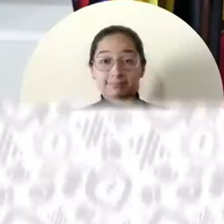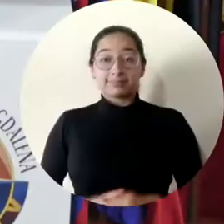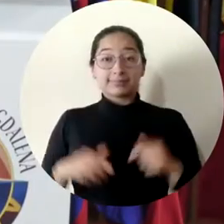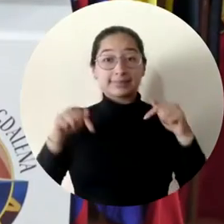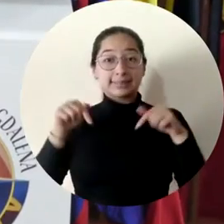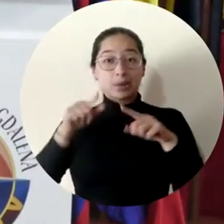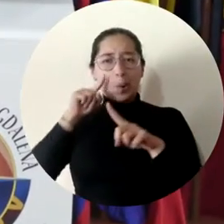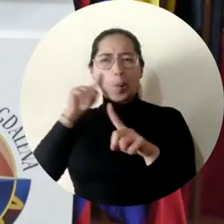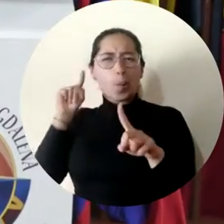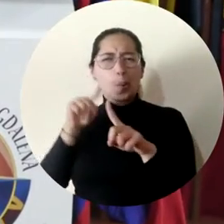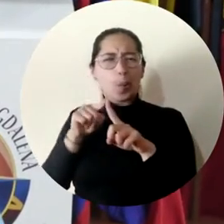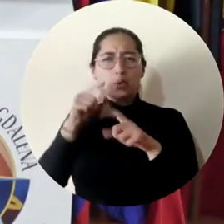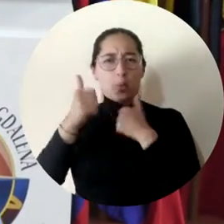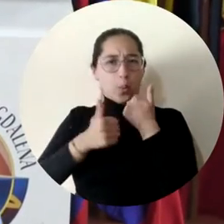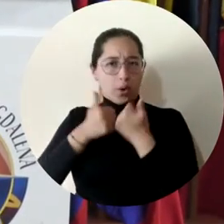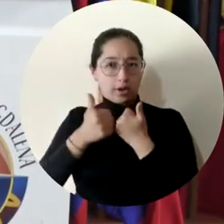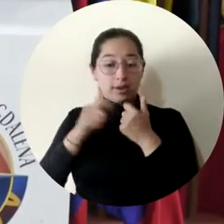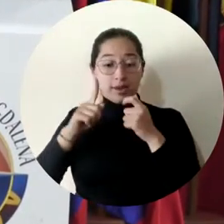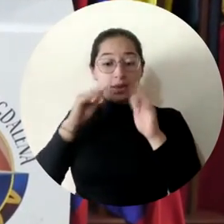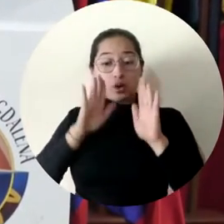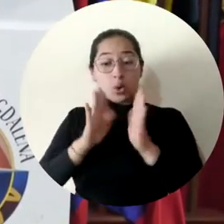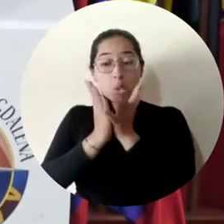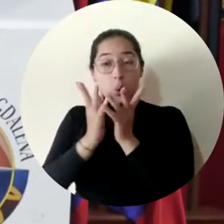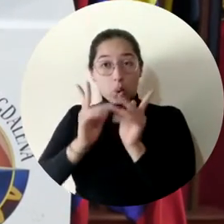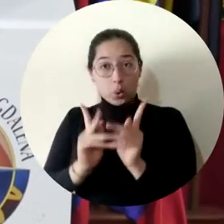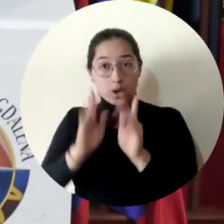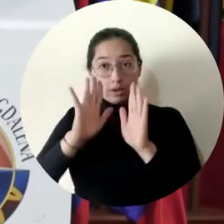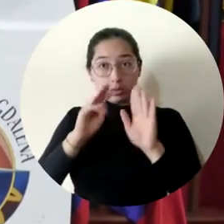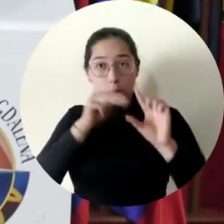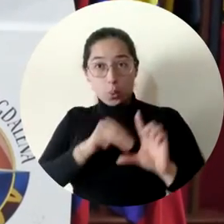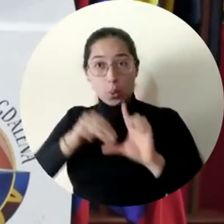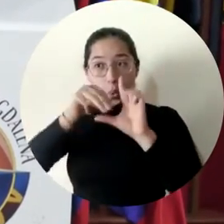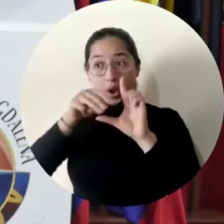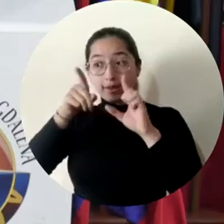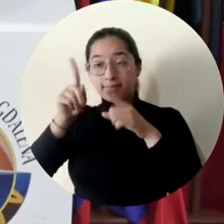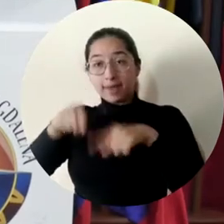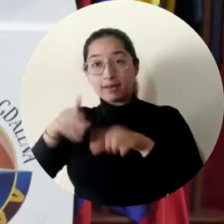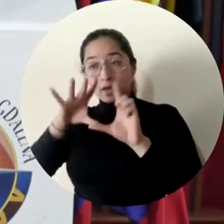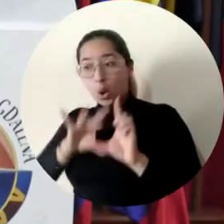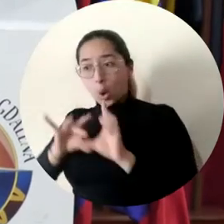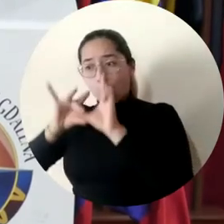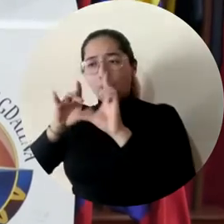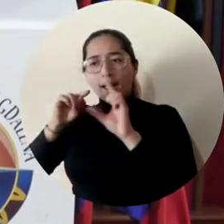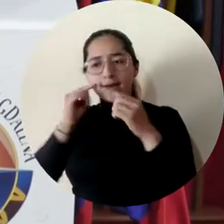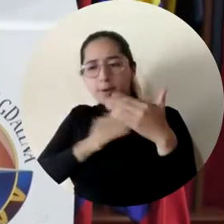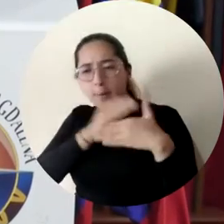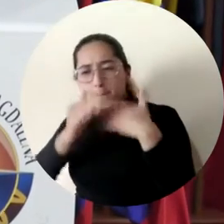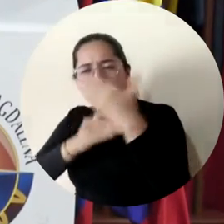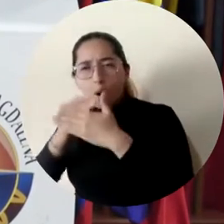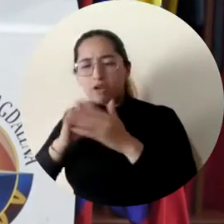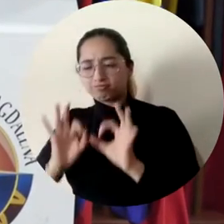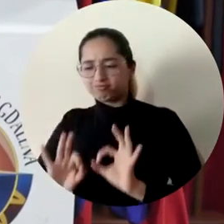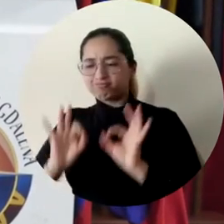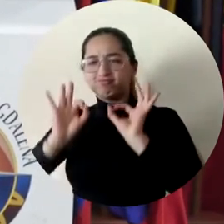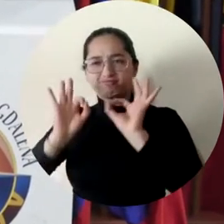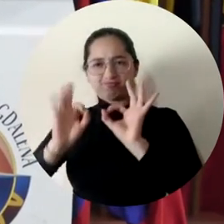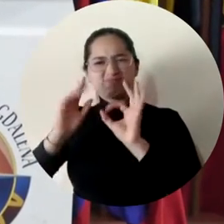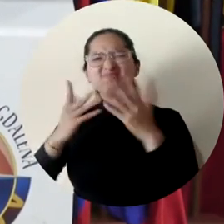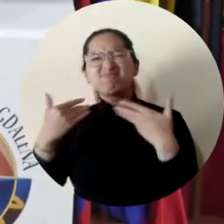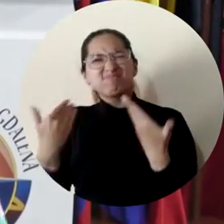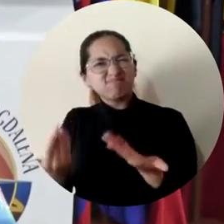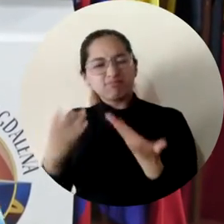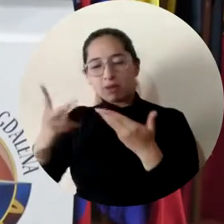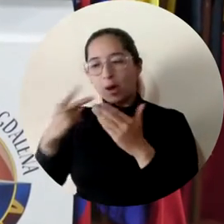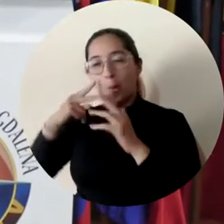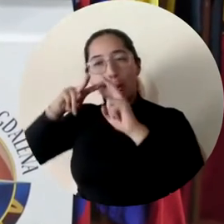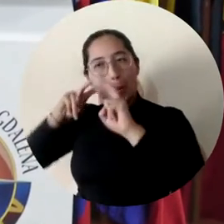Lo que se busca es que estos estudiantes de maestría y doctorado puedan desarrollar proyectos de investigación de calidad